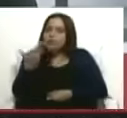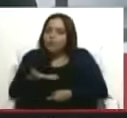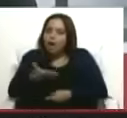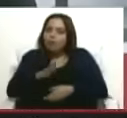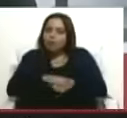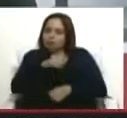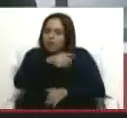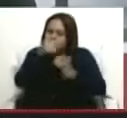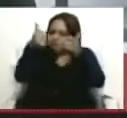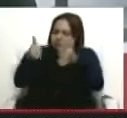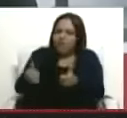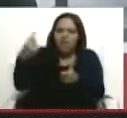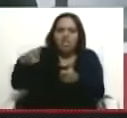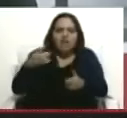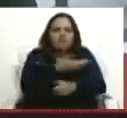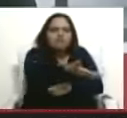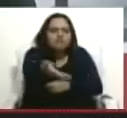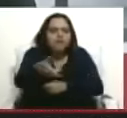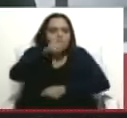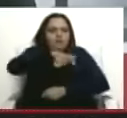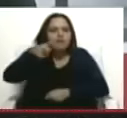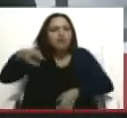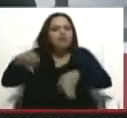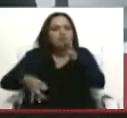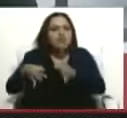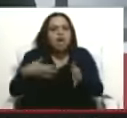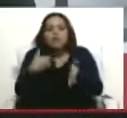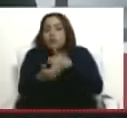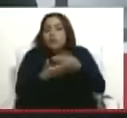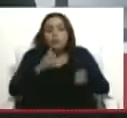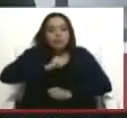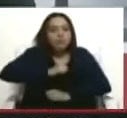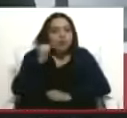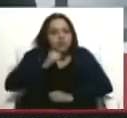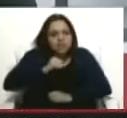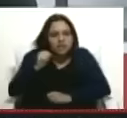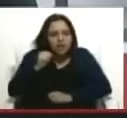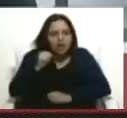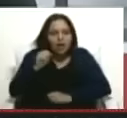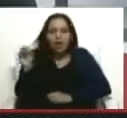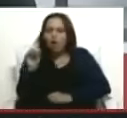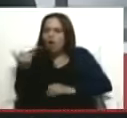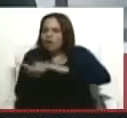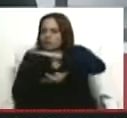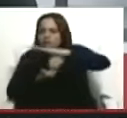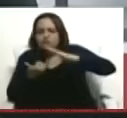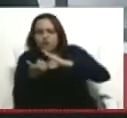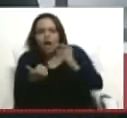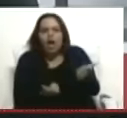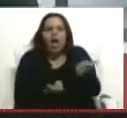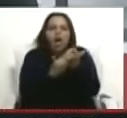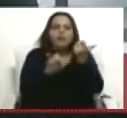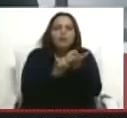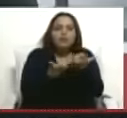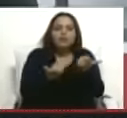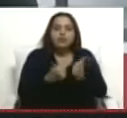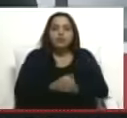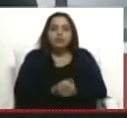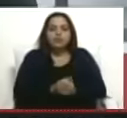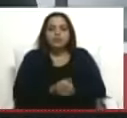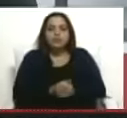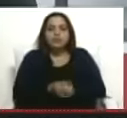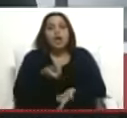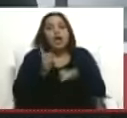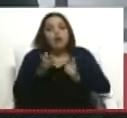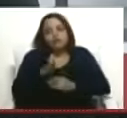usted está allí para darle justicia al pueblo. Sea funcionario policial a través de un órgano, a auxiliar, ¿verdad?, que muchos se han desviado